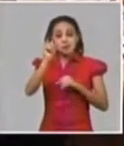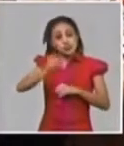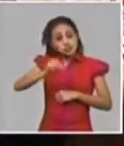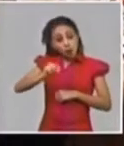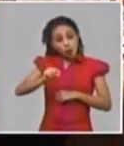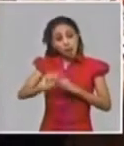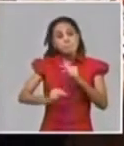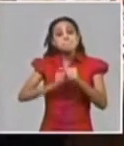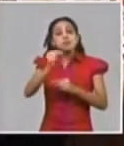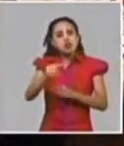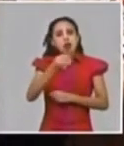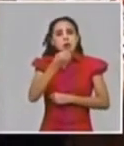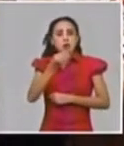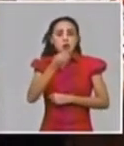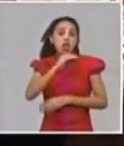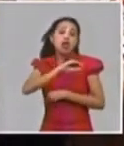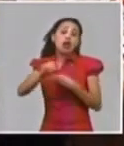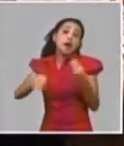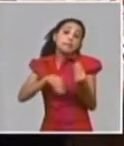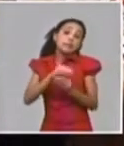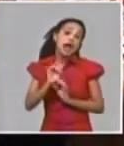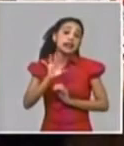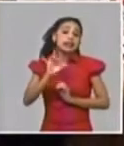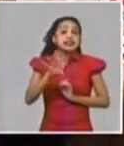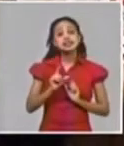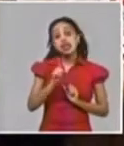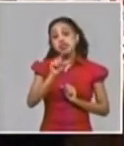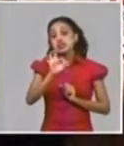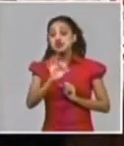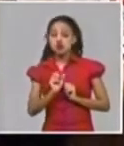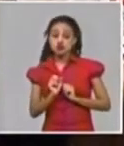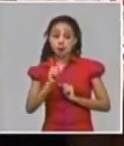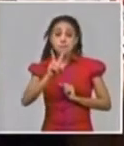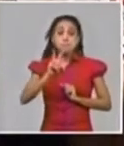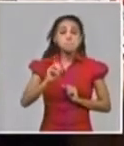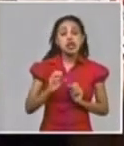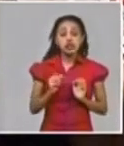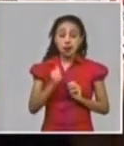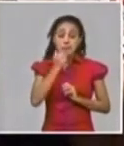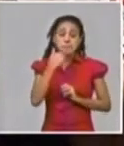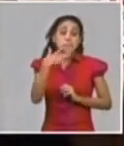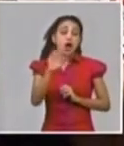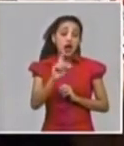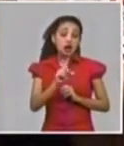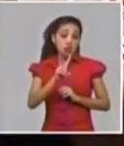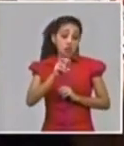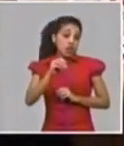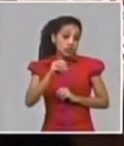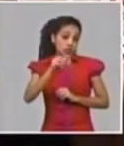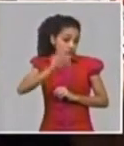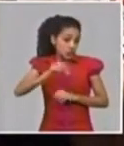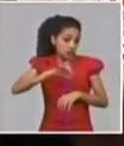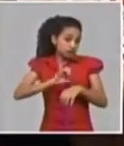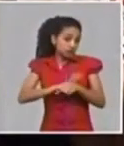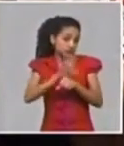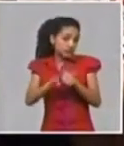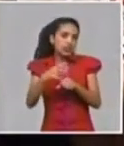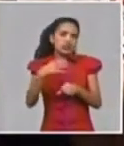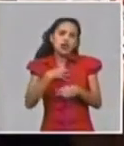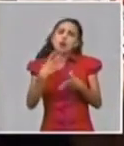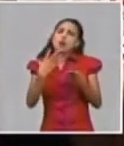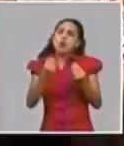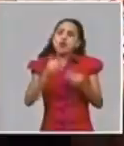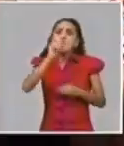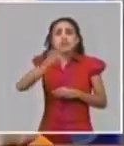mañana no podamos tener 15, 18, 20 o más de 20 casos confirmado tenemos muchas personas en estos